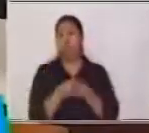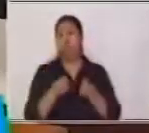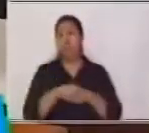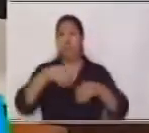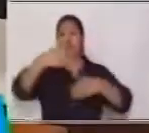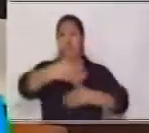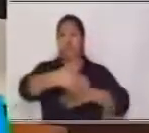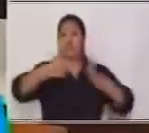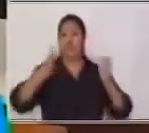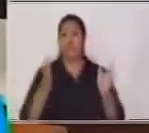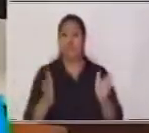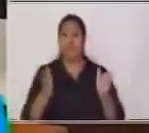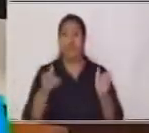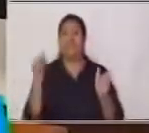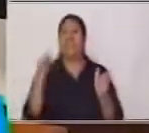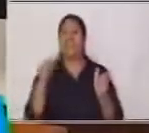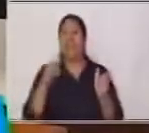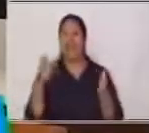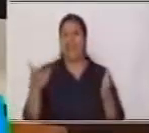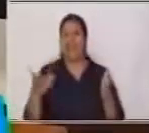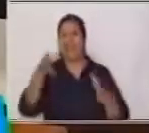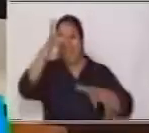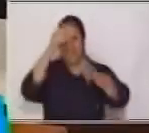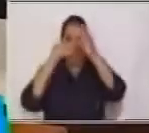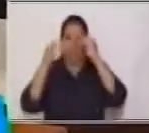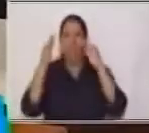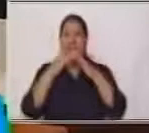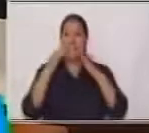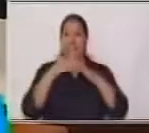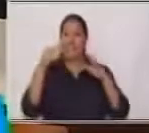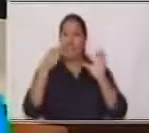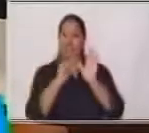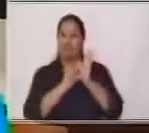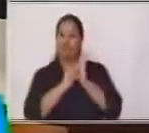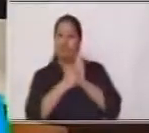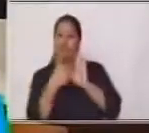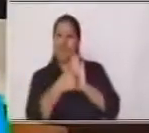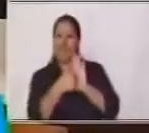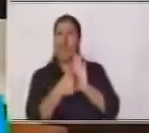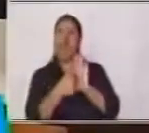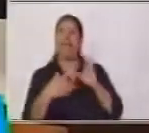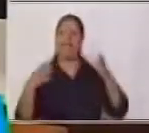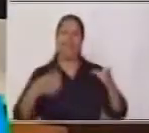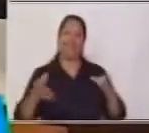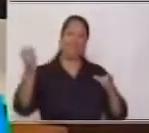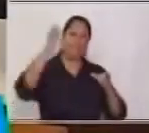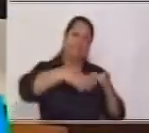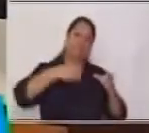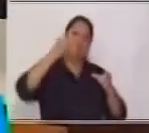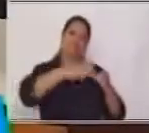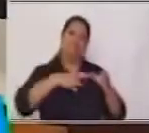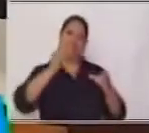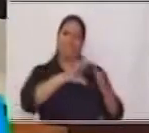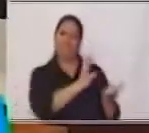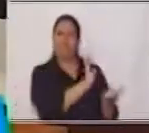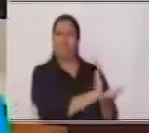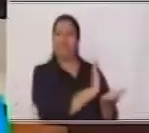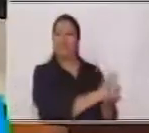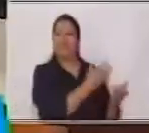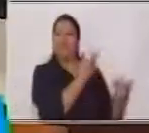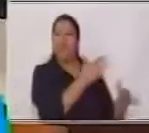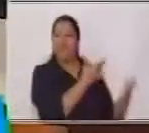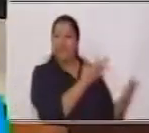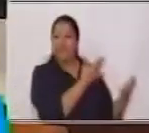Sí En nuestra cajita De Aprendo en Casa Lo vamos a colocar ahí Para que esté bien